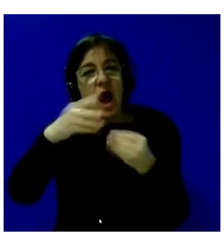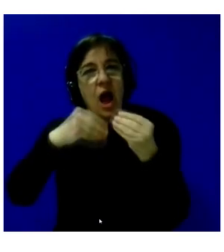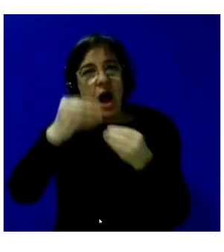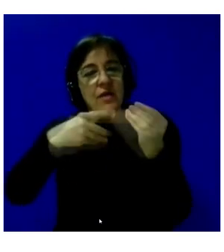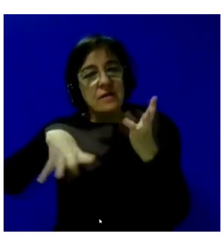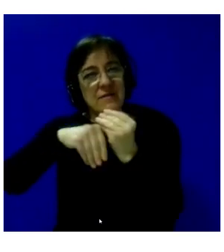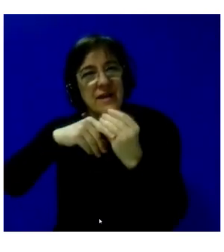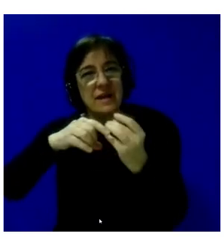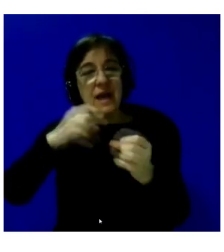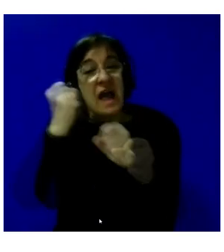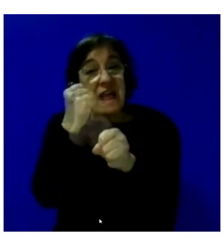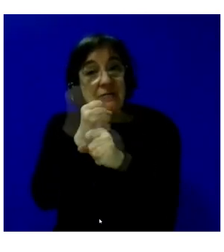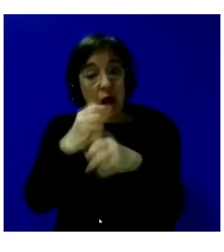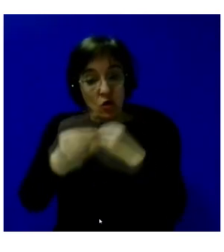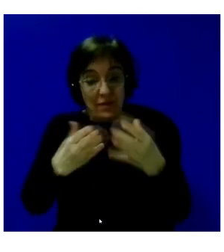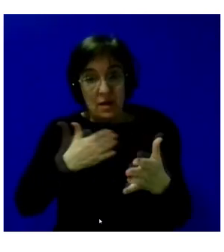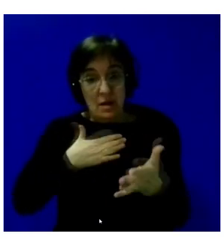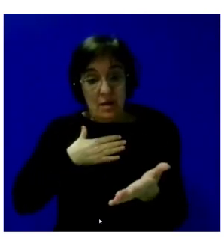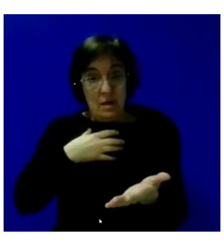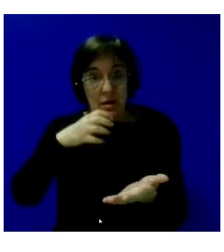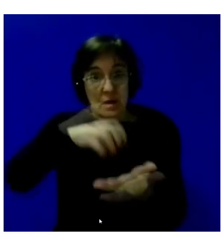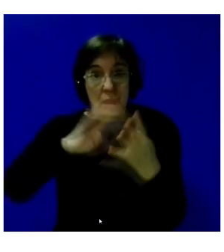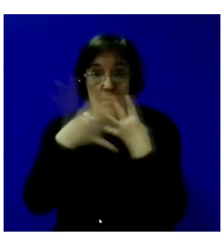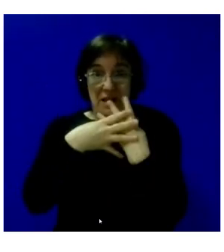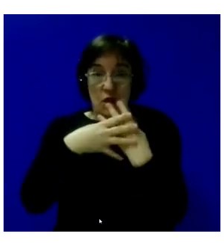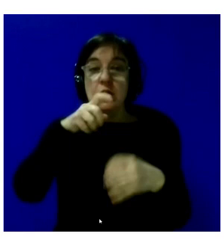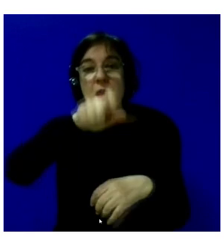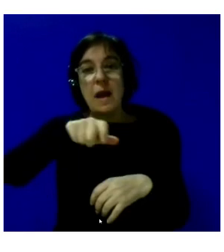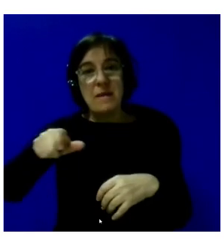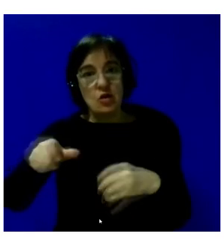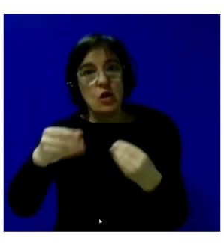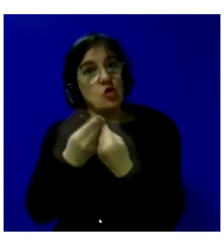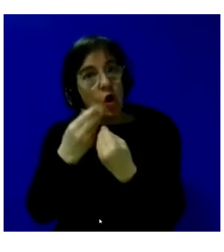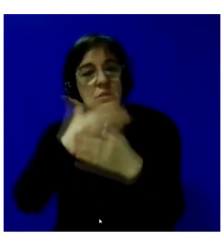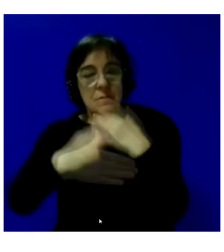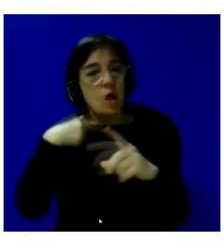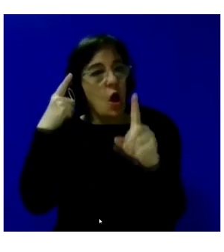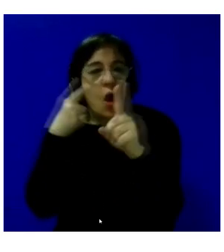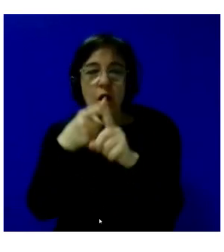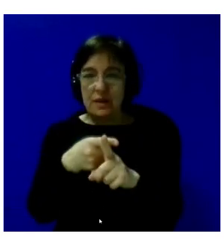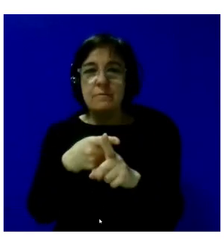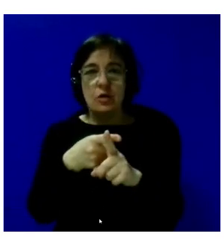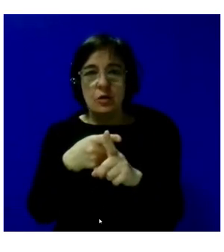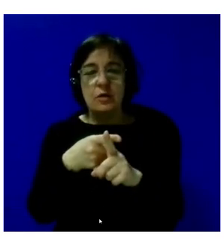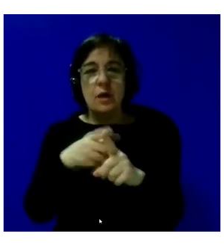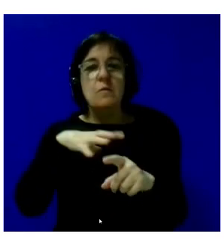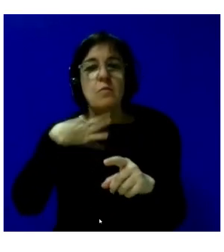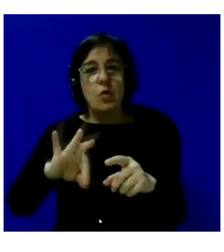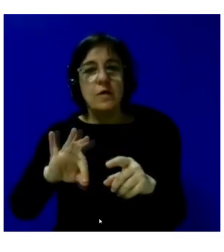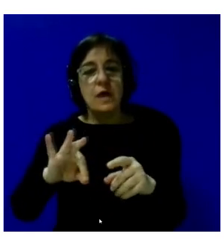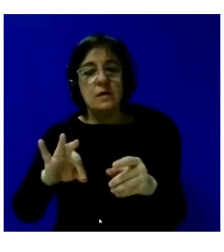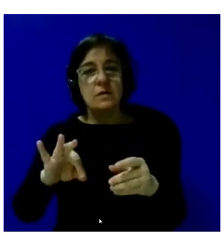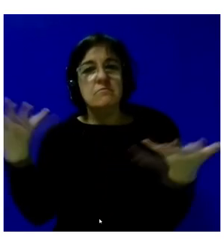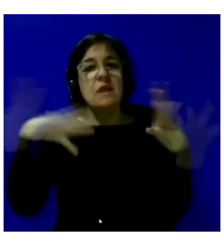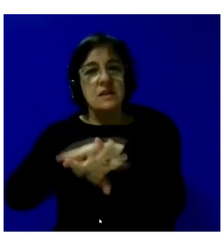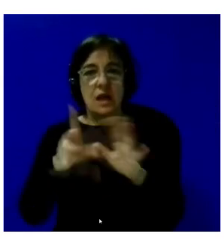actividad que nosotros hacemos en prisión respecto de personas con discapacidad, con el objetivo de que puedan integrarse en